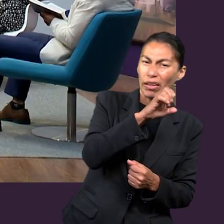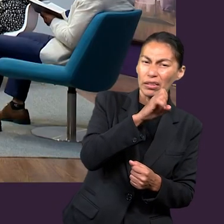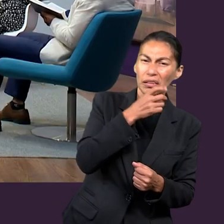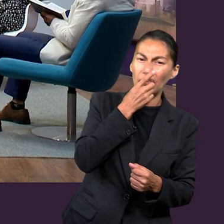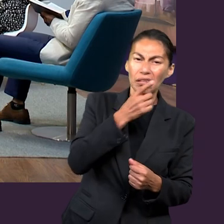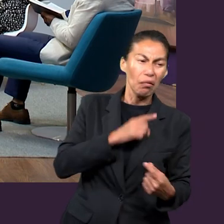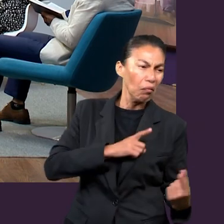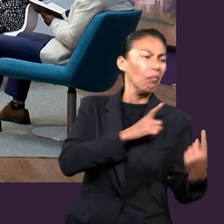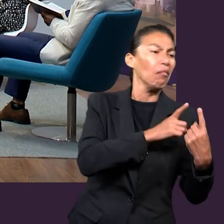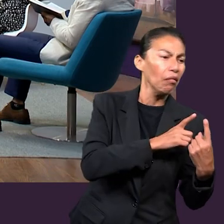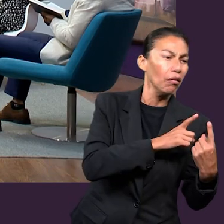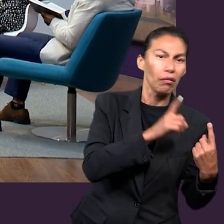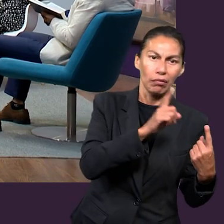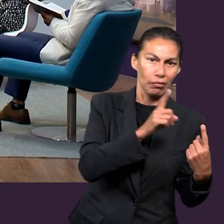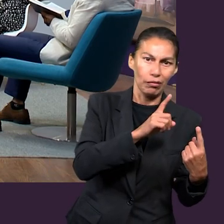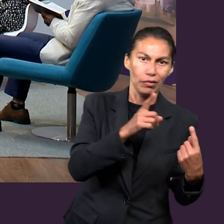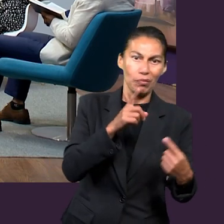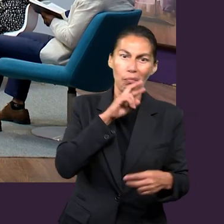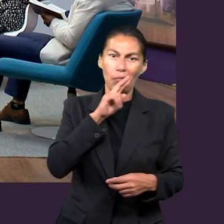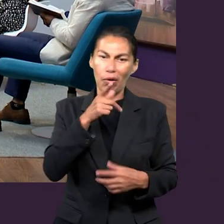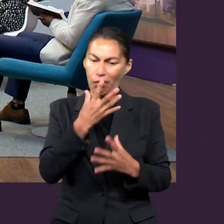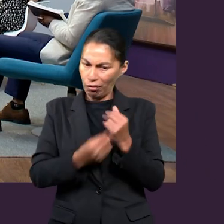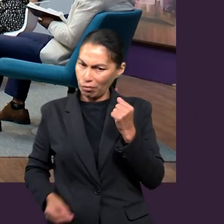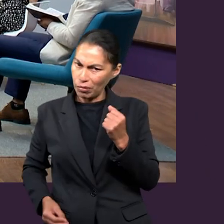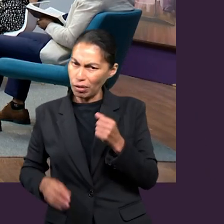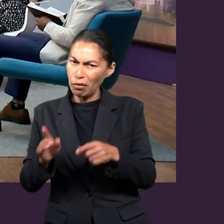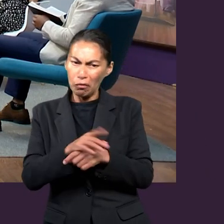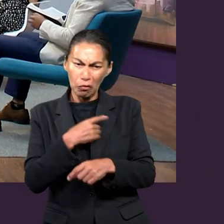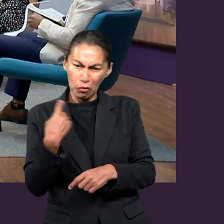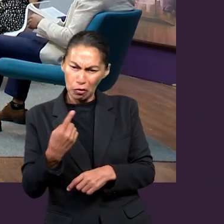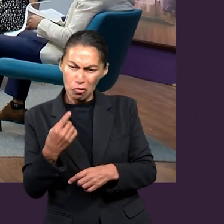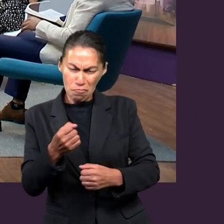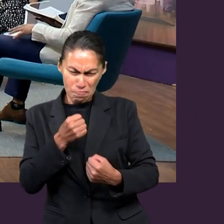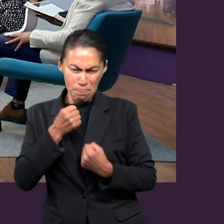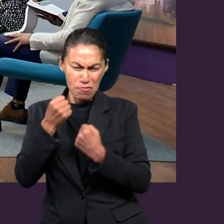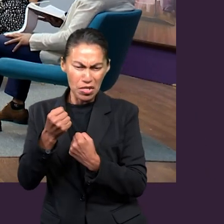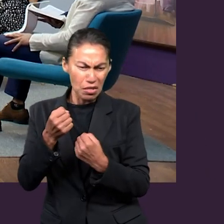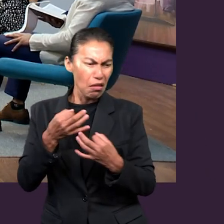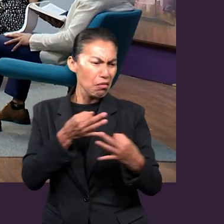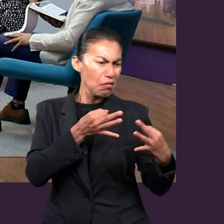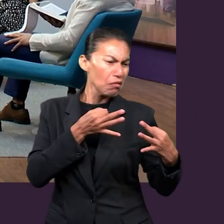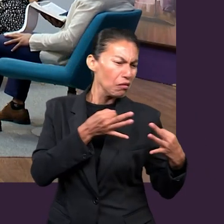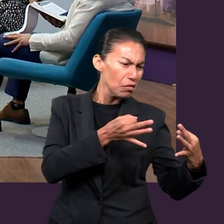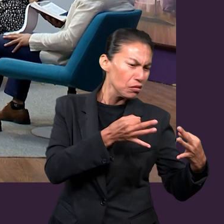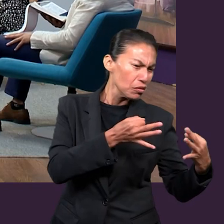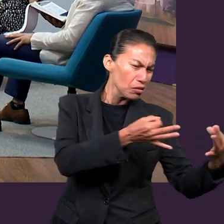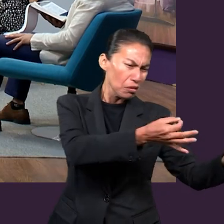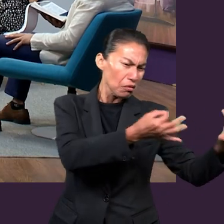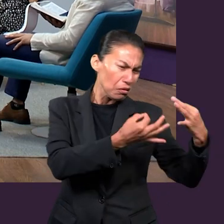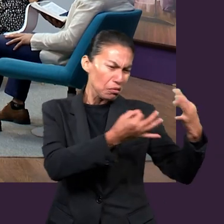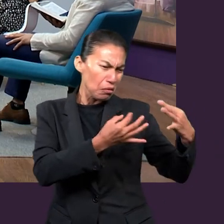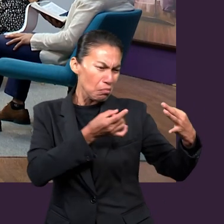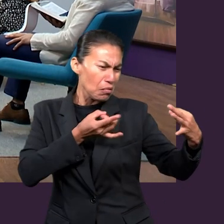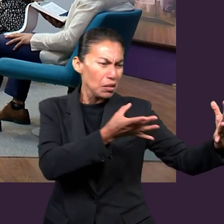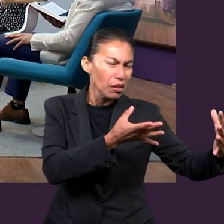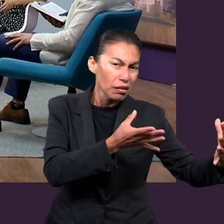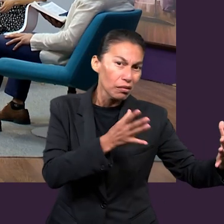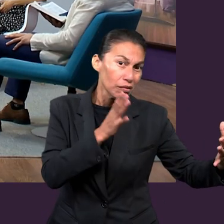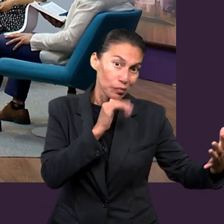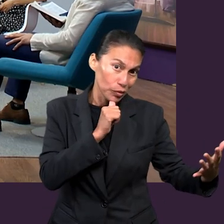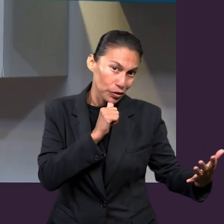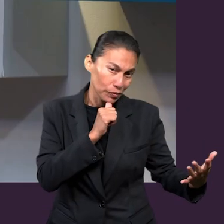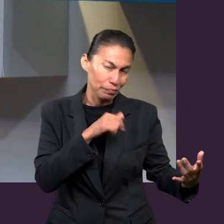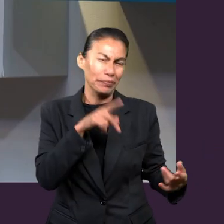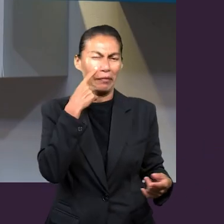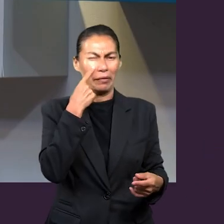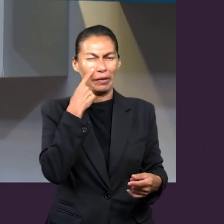nosotros, por nosotros mismos, no tenemos fuerza ni capacidad, a veces, para superar una tentación. Se suele